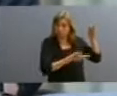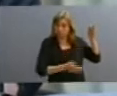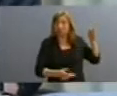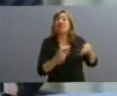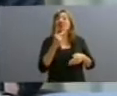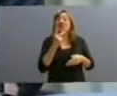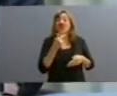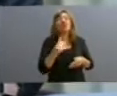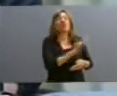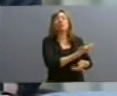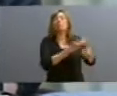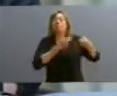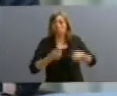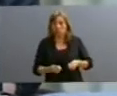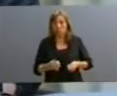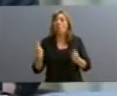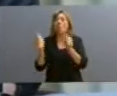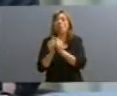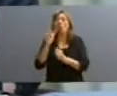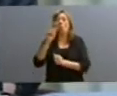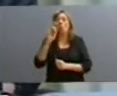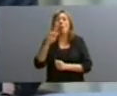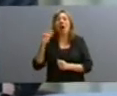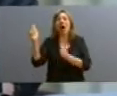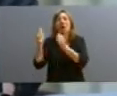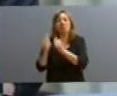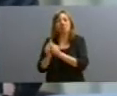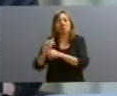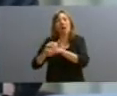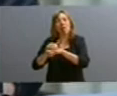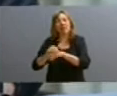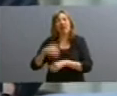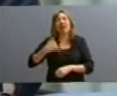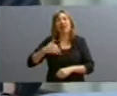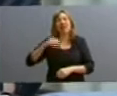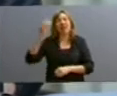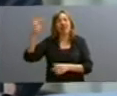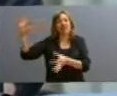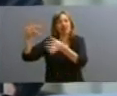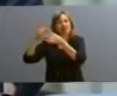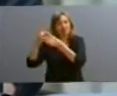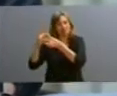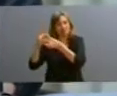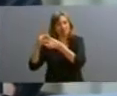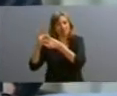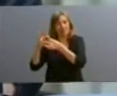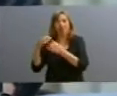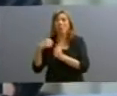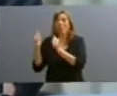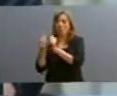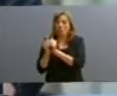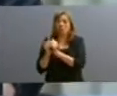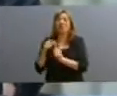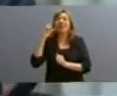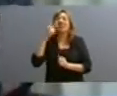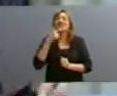Kirchner y el presidente Lula que hicieron de la amistad argentino-brasileña también una cuestión de Estado como hacemos